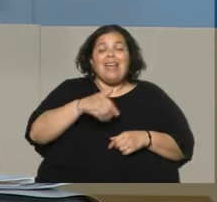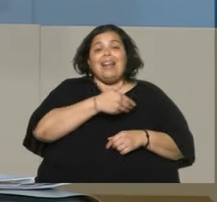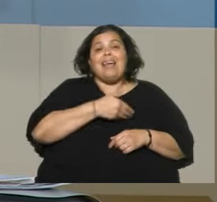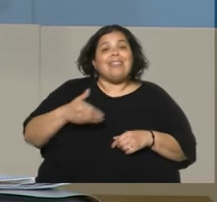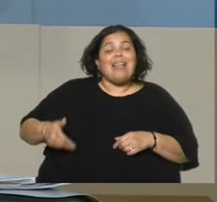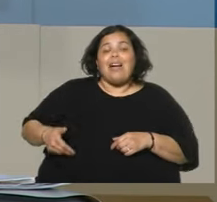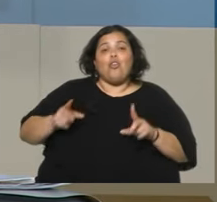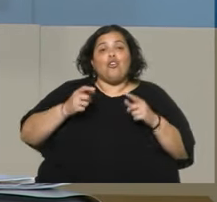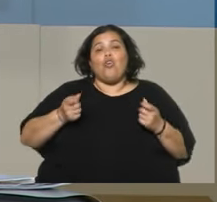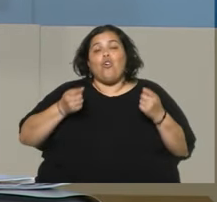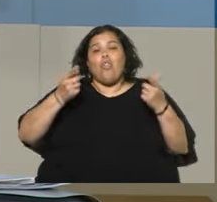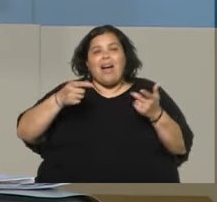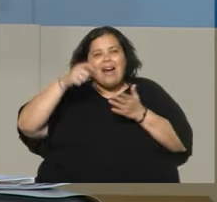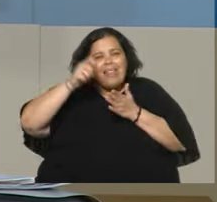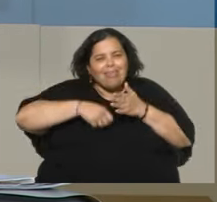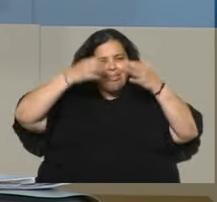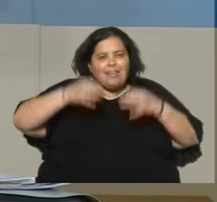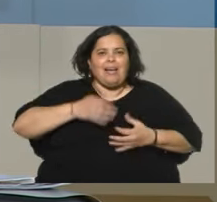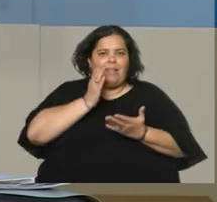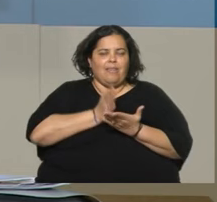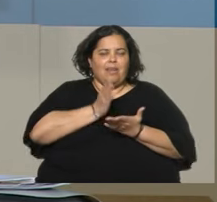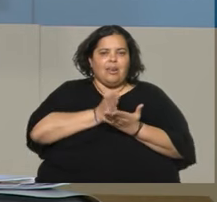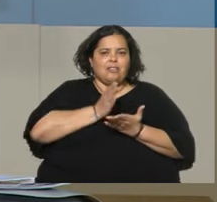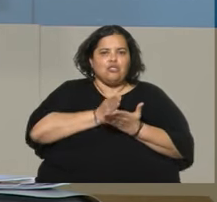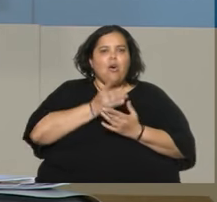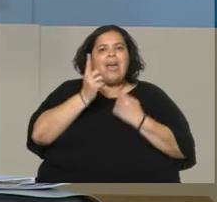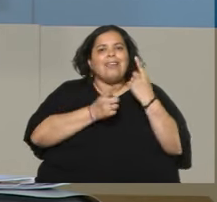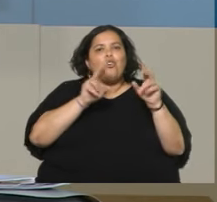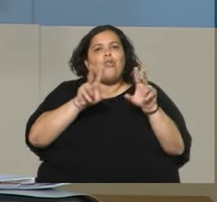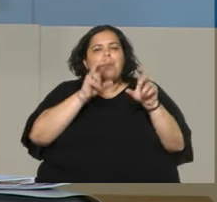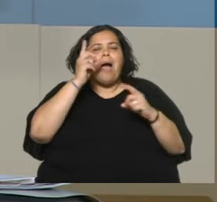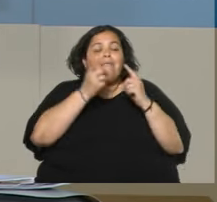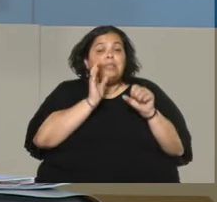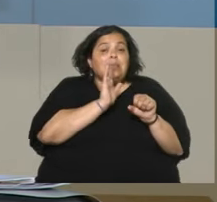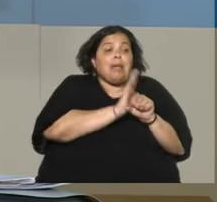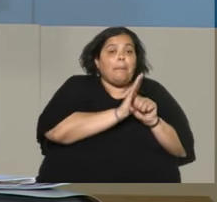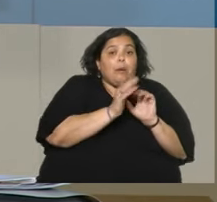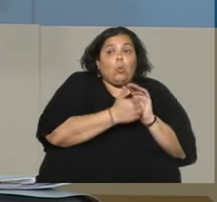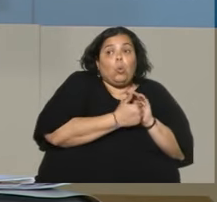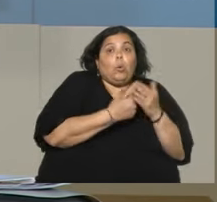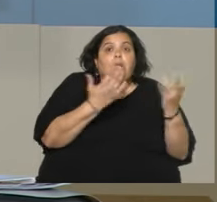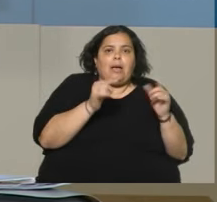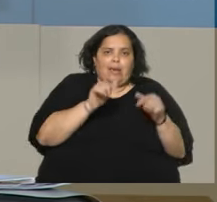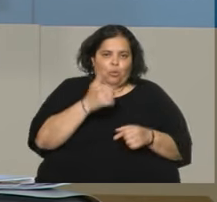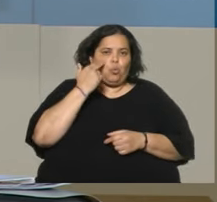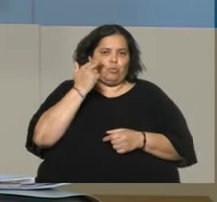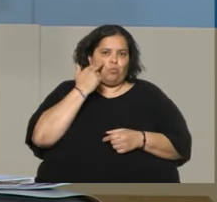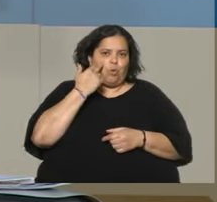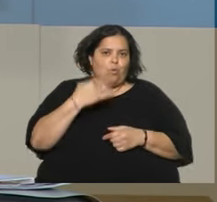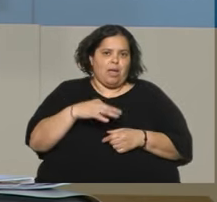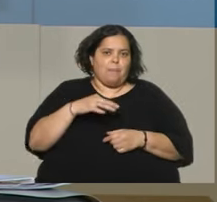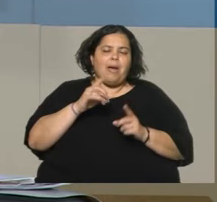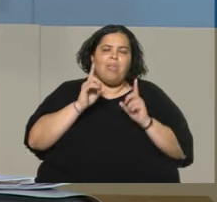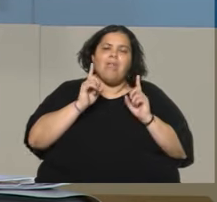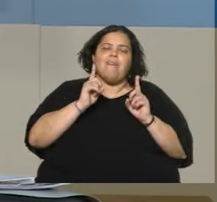donde a veces estos temas se minimizan, se ocultan. Entonces, estamos en un problema que esto nos tiene que llevar a